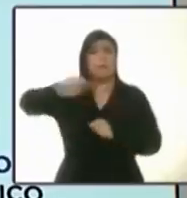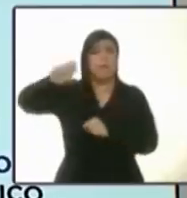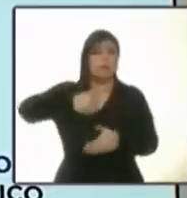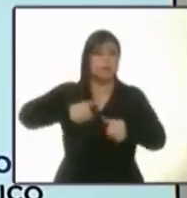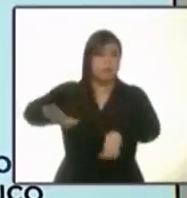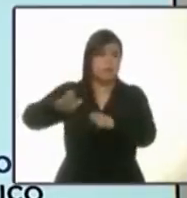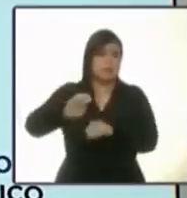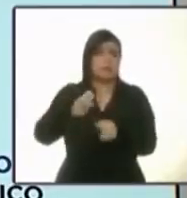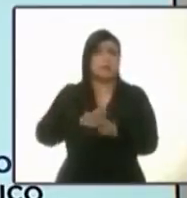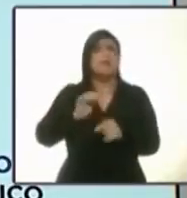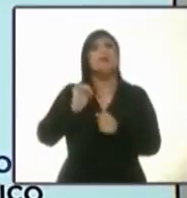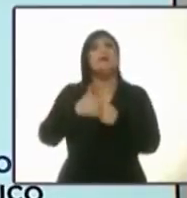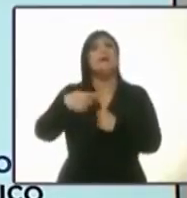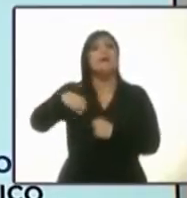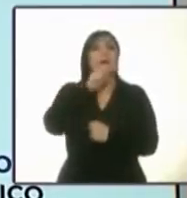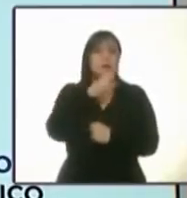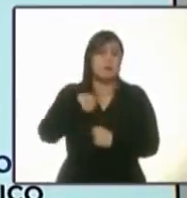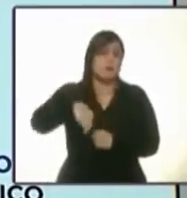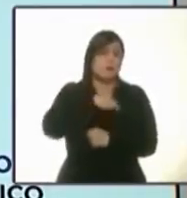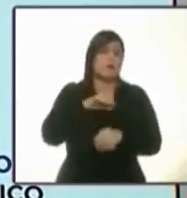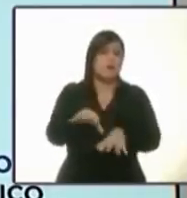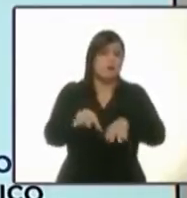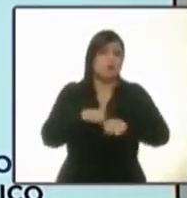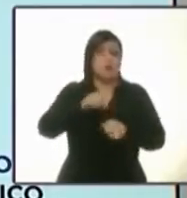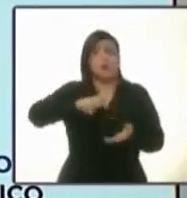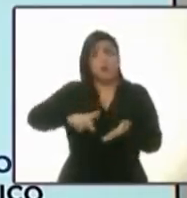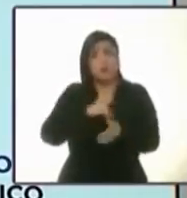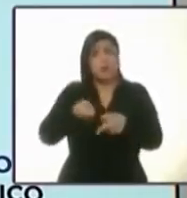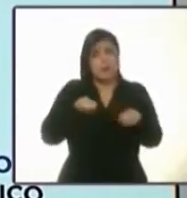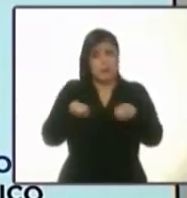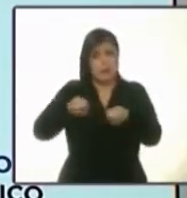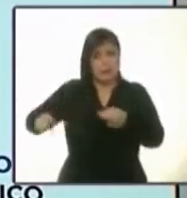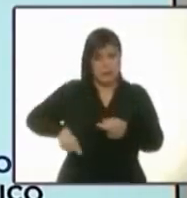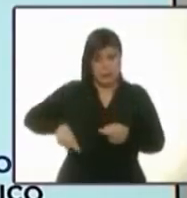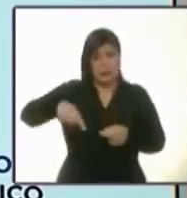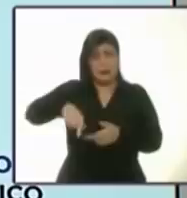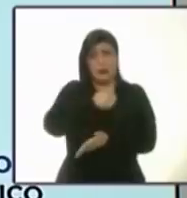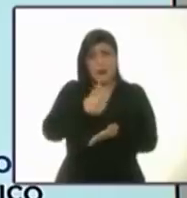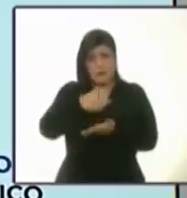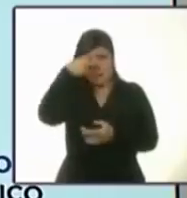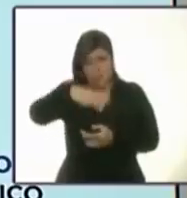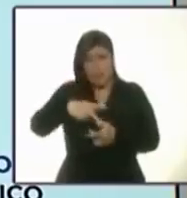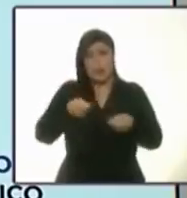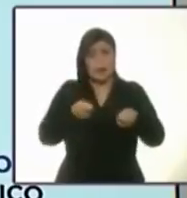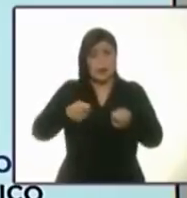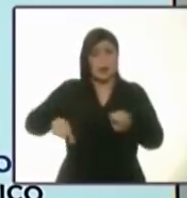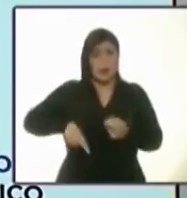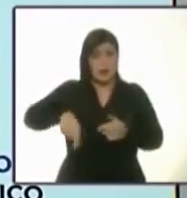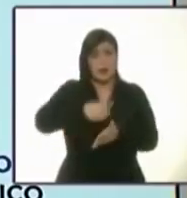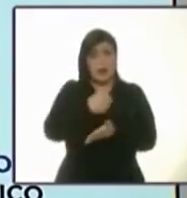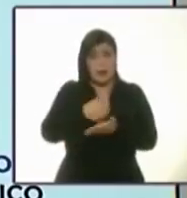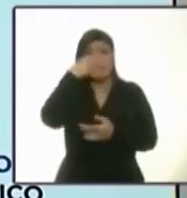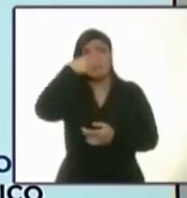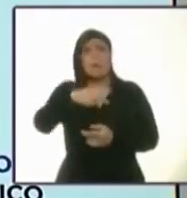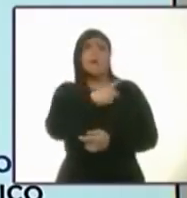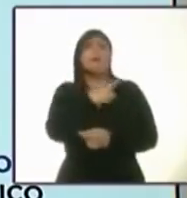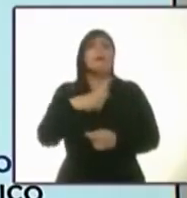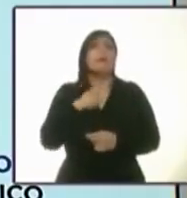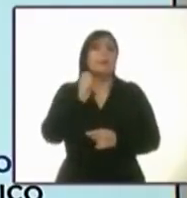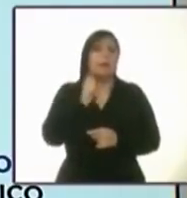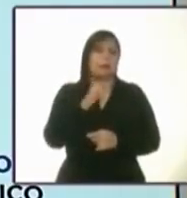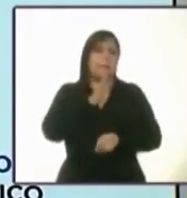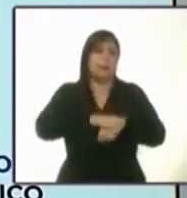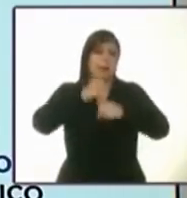vamos a recuperar la gobernabilidad de la Ciudad de México. Y la gobernabilidad de la Ciudad de México significa tomar en nuestras manos la